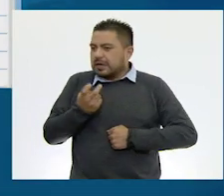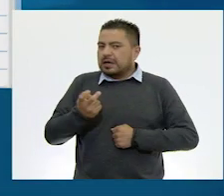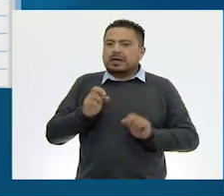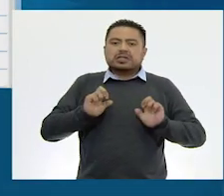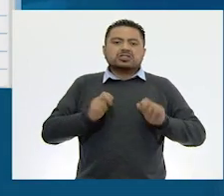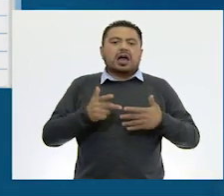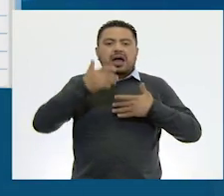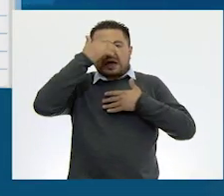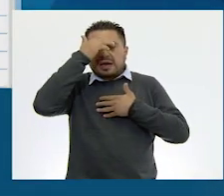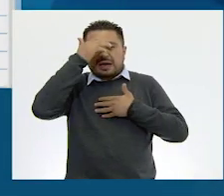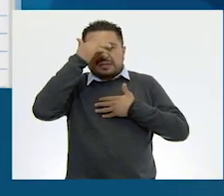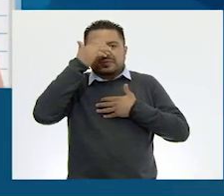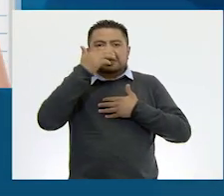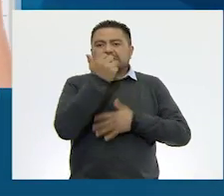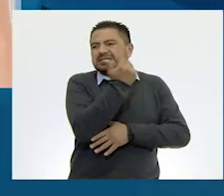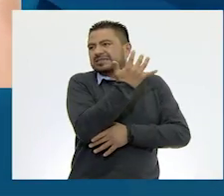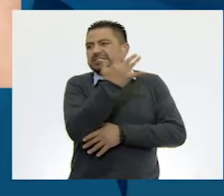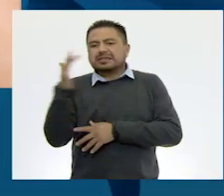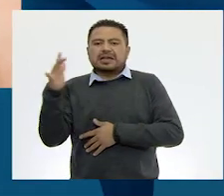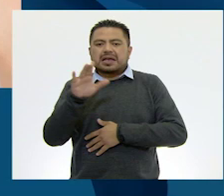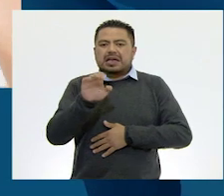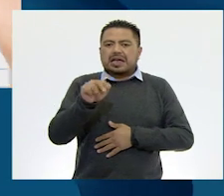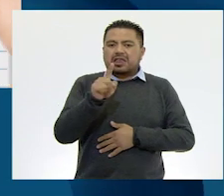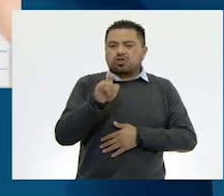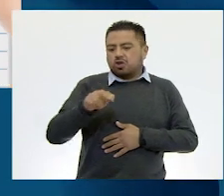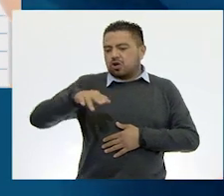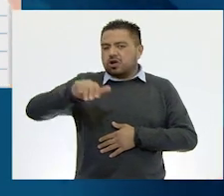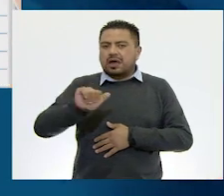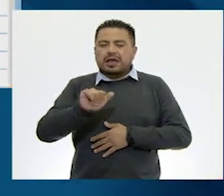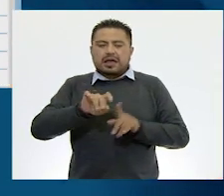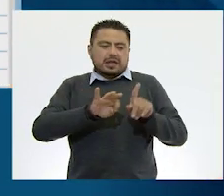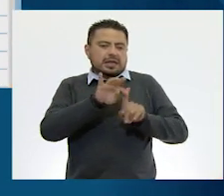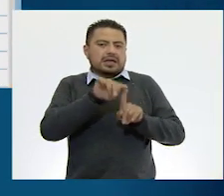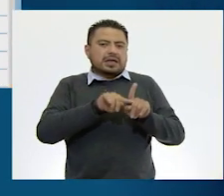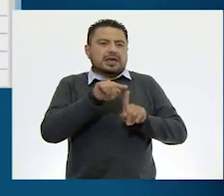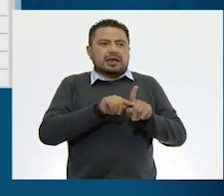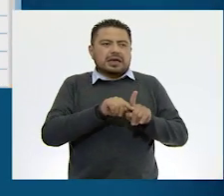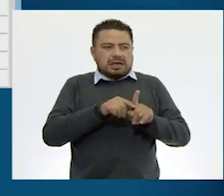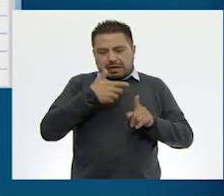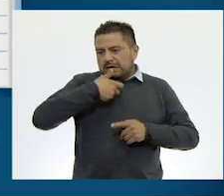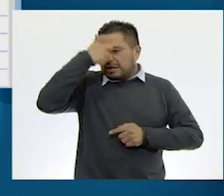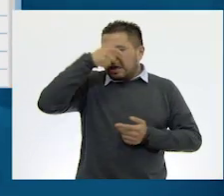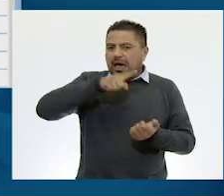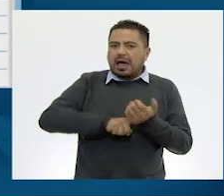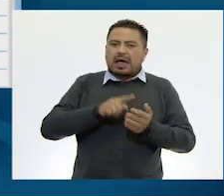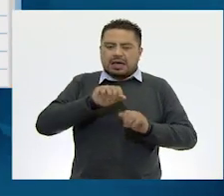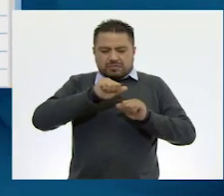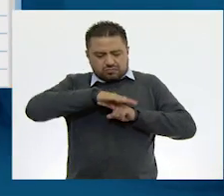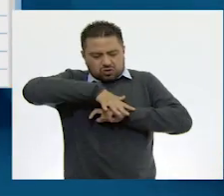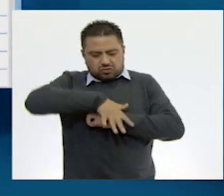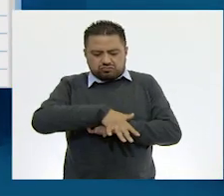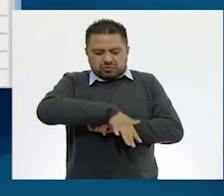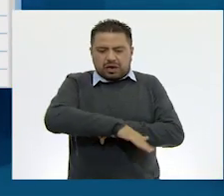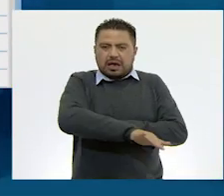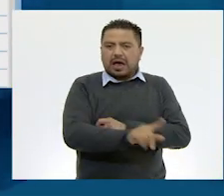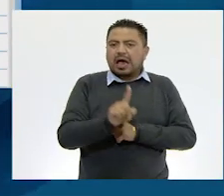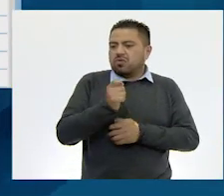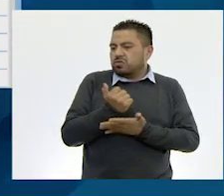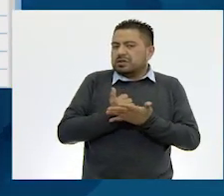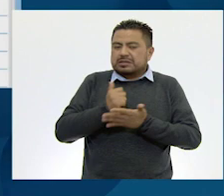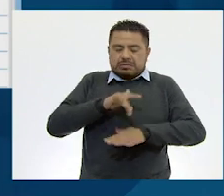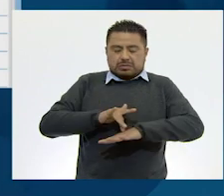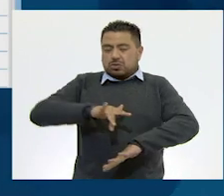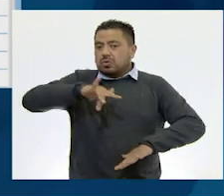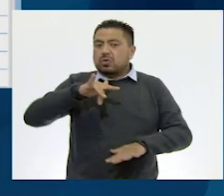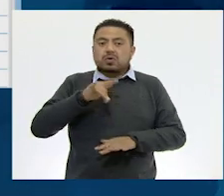Chiapas, selva lacandona, con clima húmedo, hay cascadas de agua azul y muy cristalina. ¿Qué